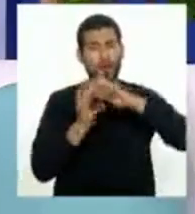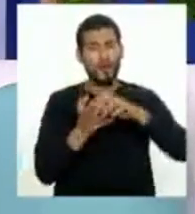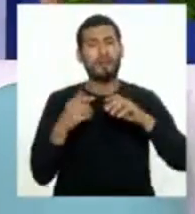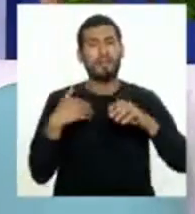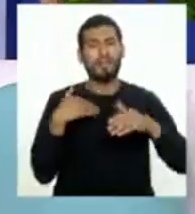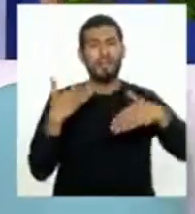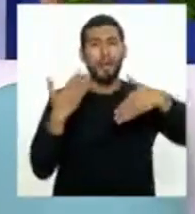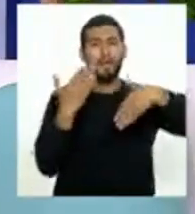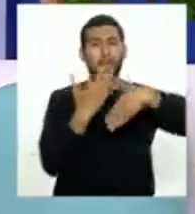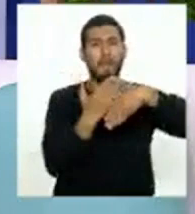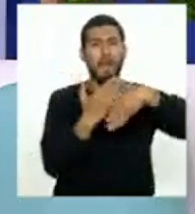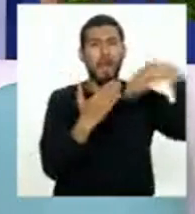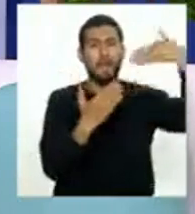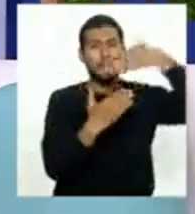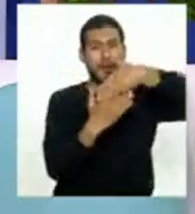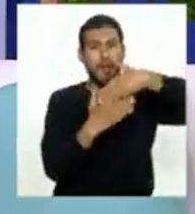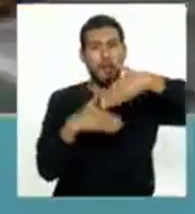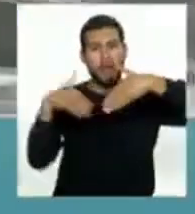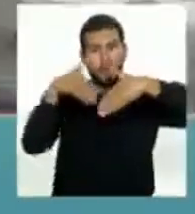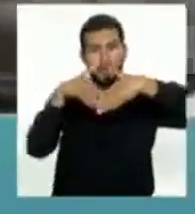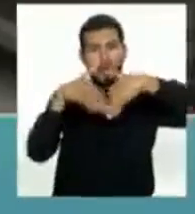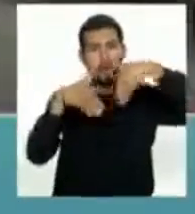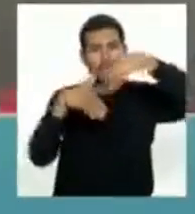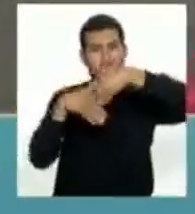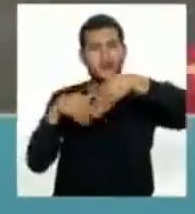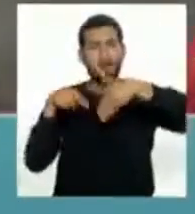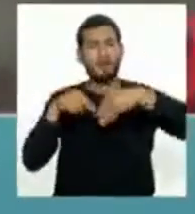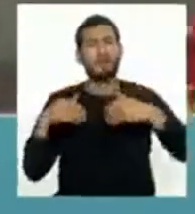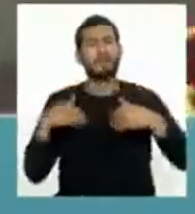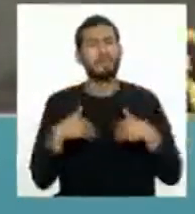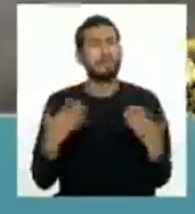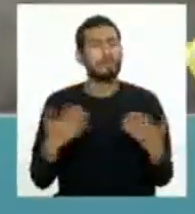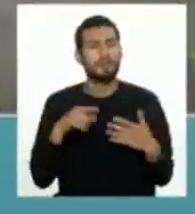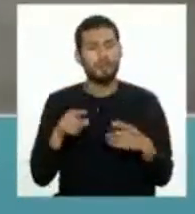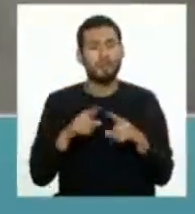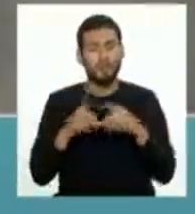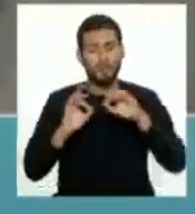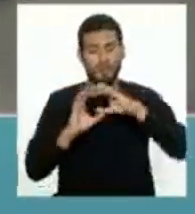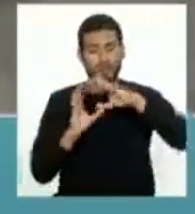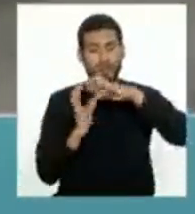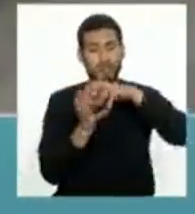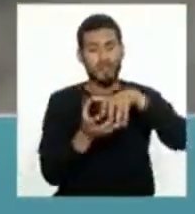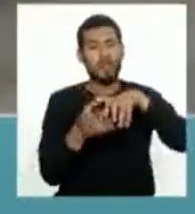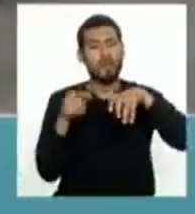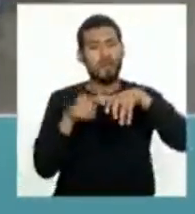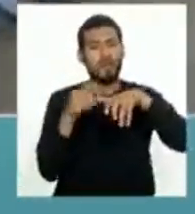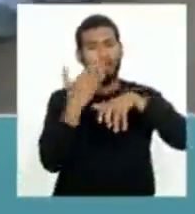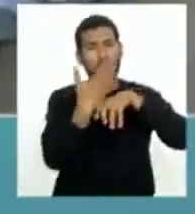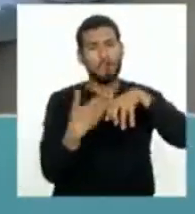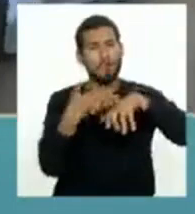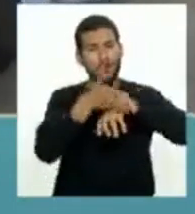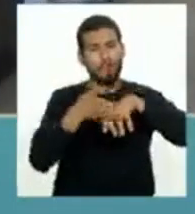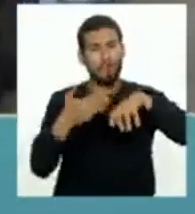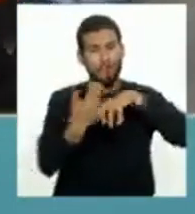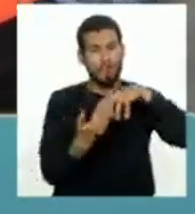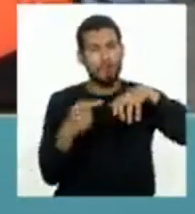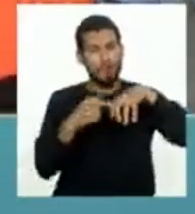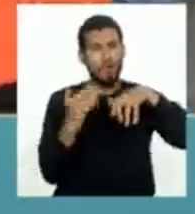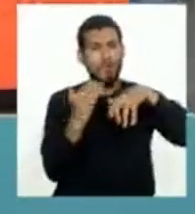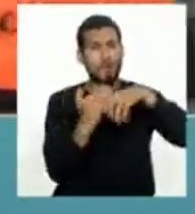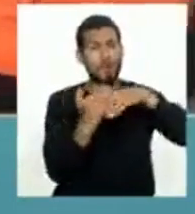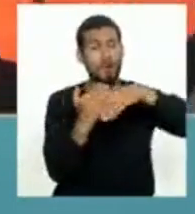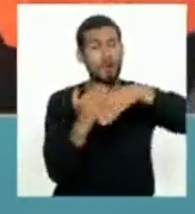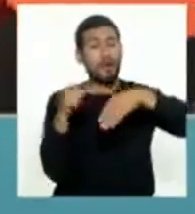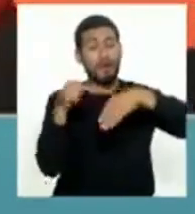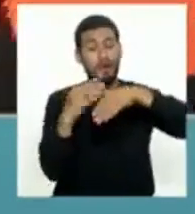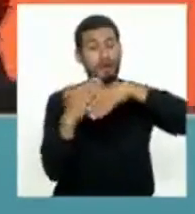placas. ¿Qué quiere decir? Que son... La tierra, digamos, se subdivide en placas en la cual estas placas cuando